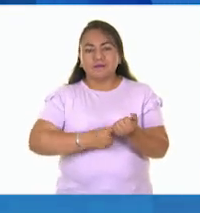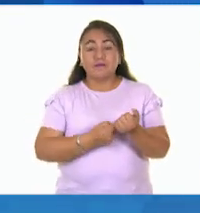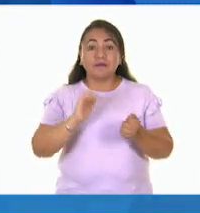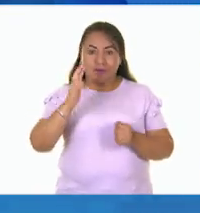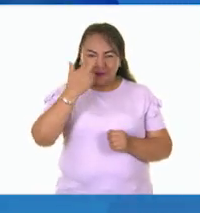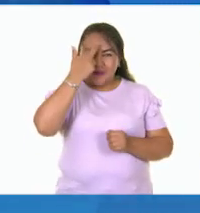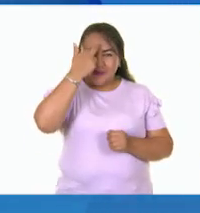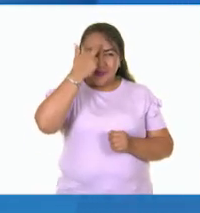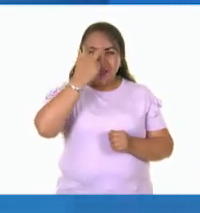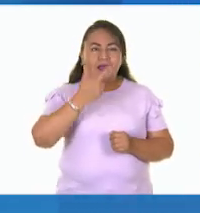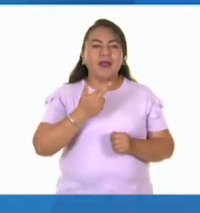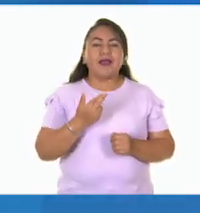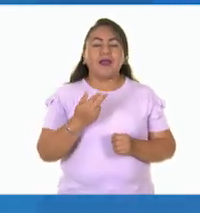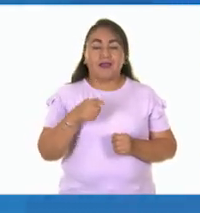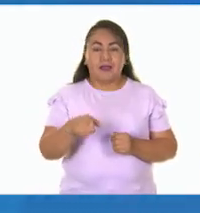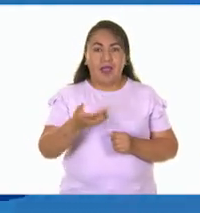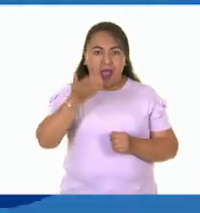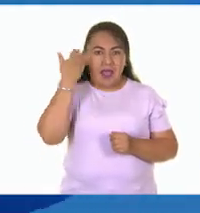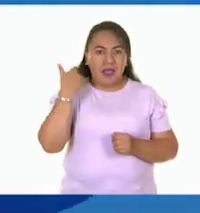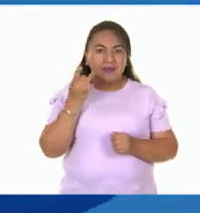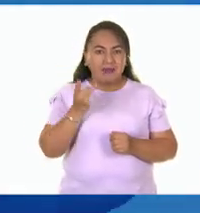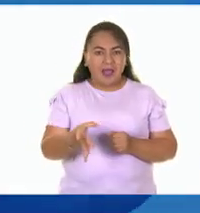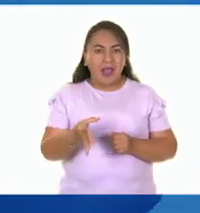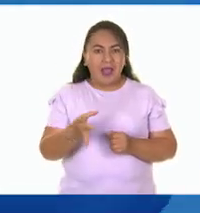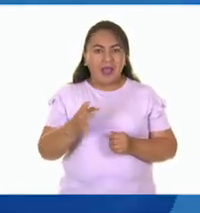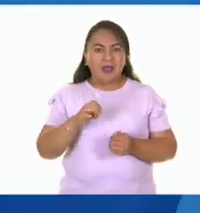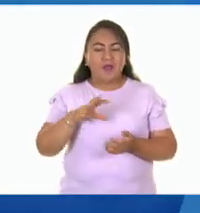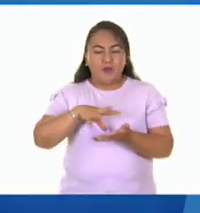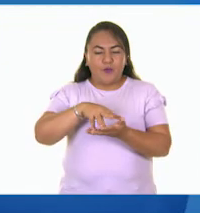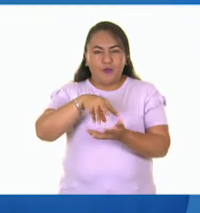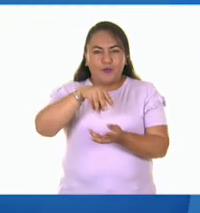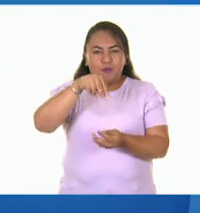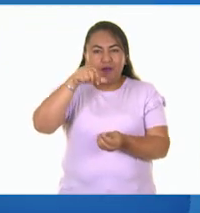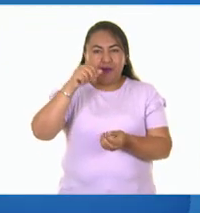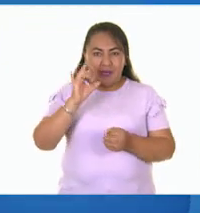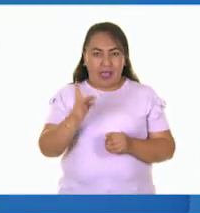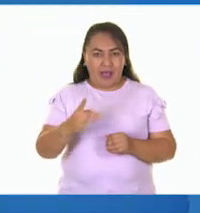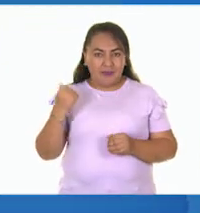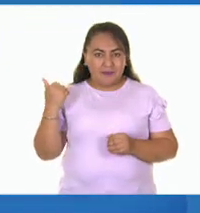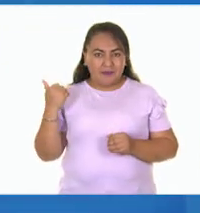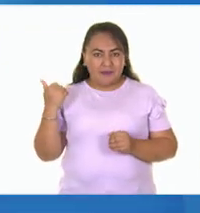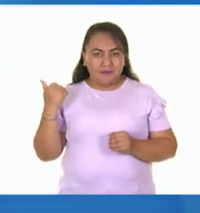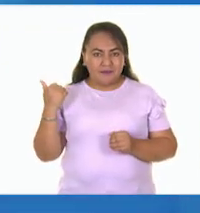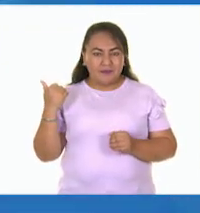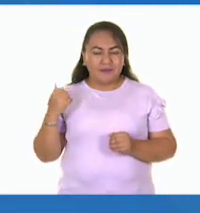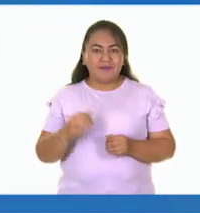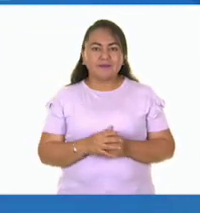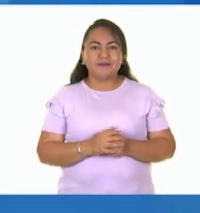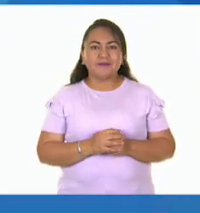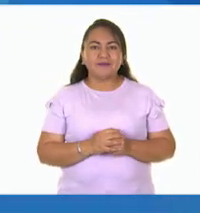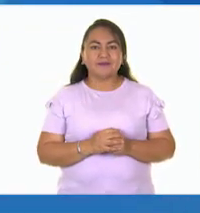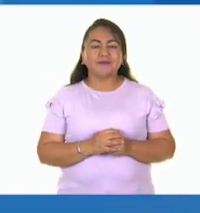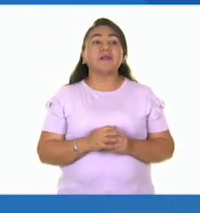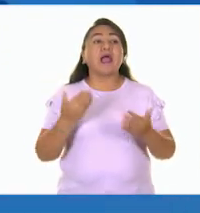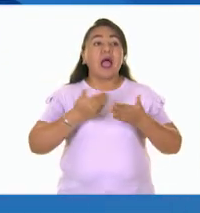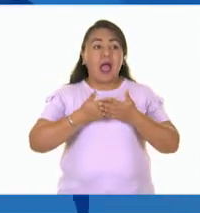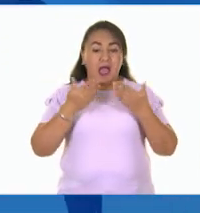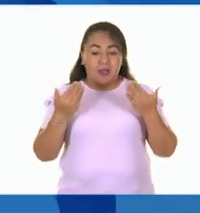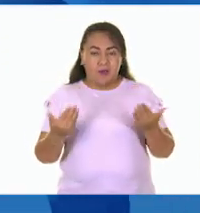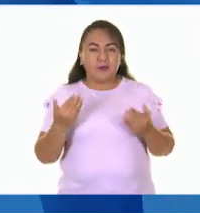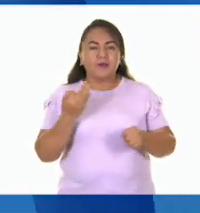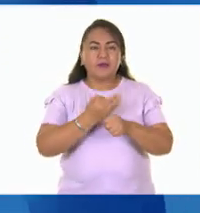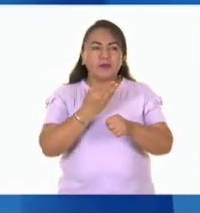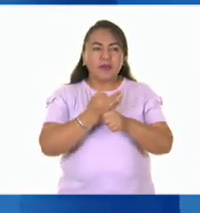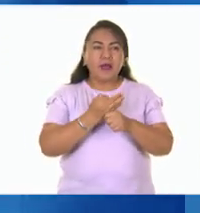¿Recuerdas en algún momento haber hecho polvito con tus colores? Ahora vamos a